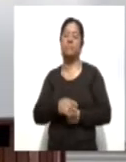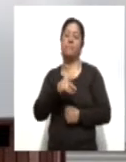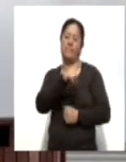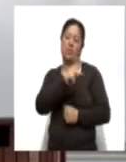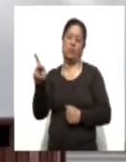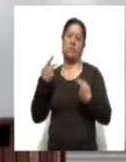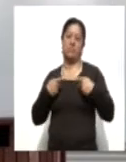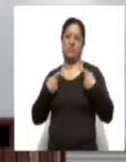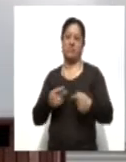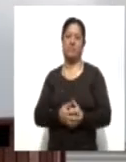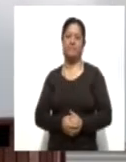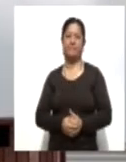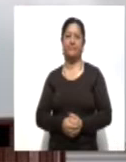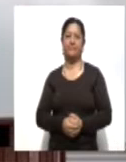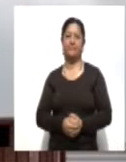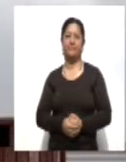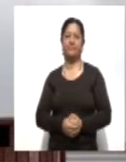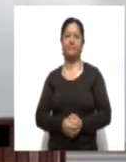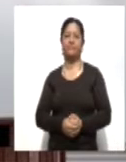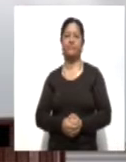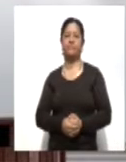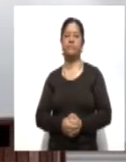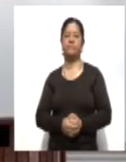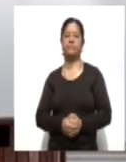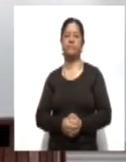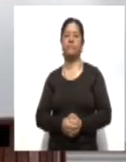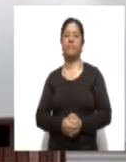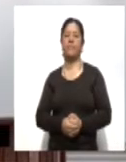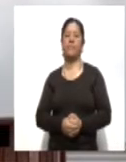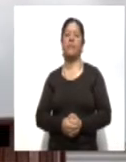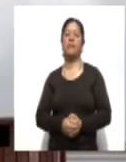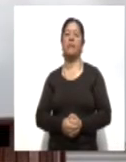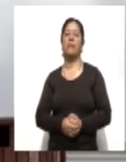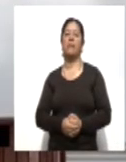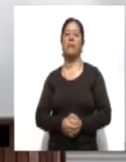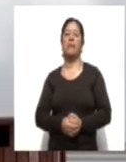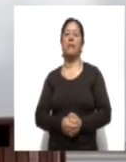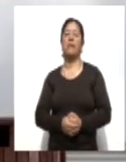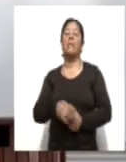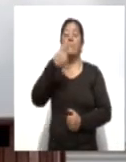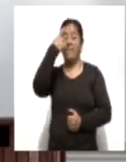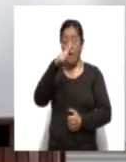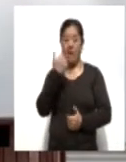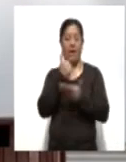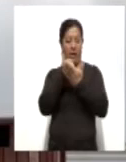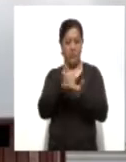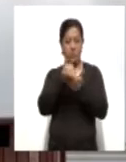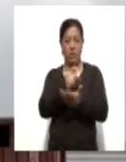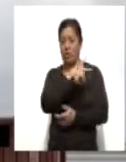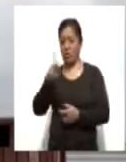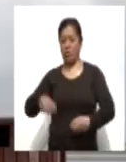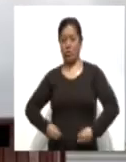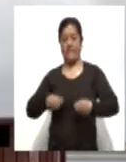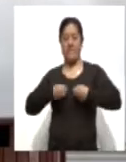con la finalidad de contribuir a mejorar la calidad de